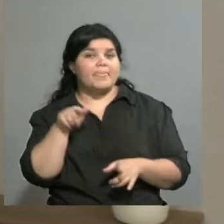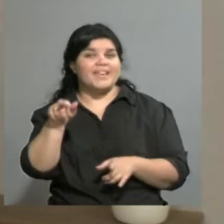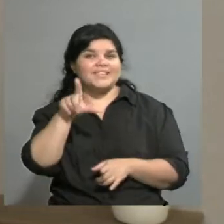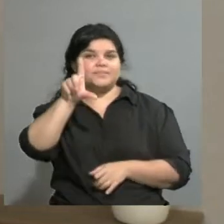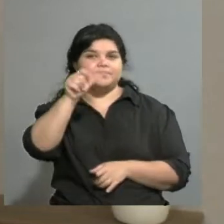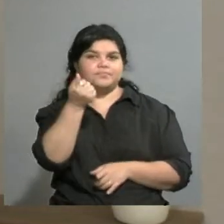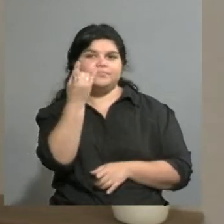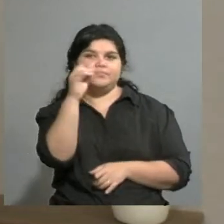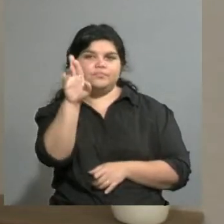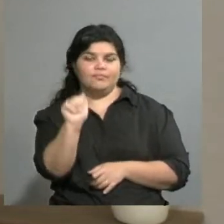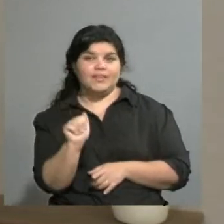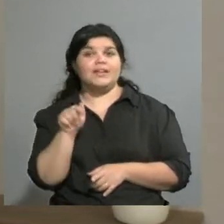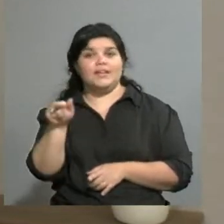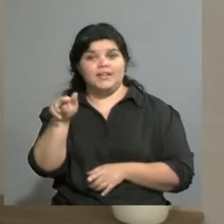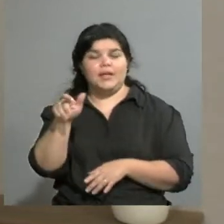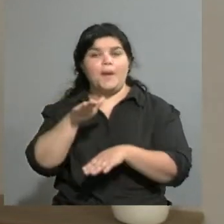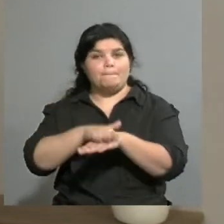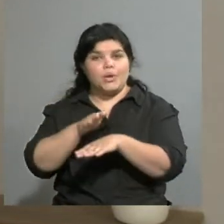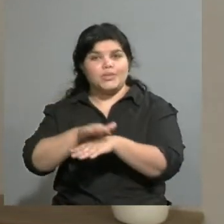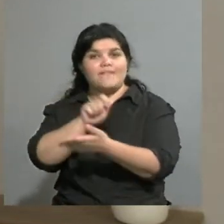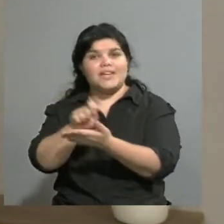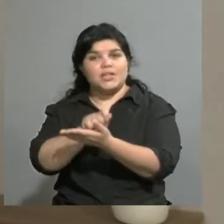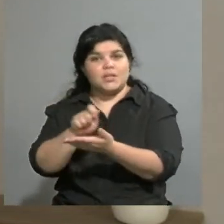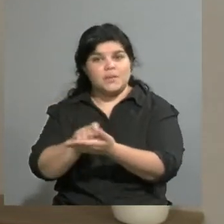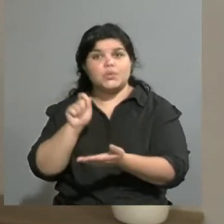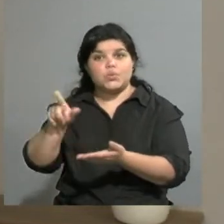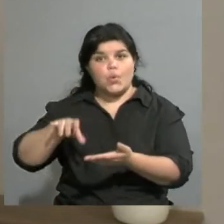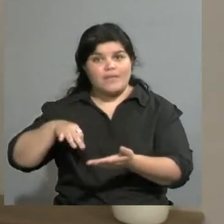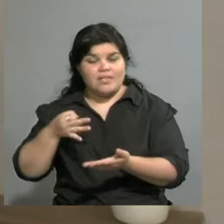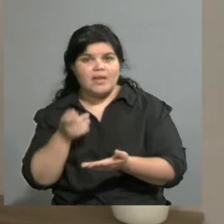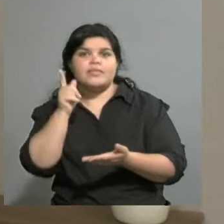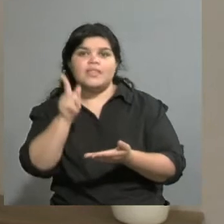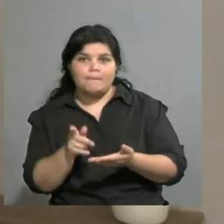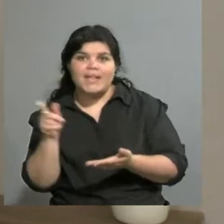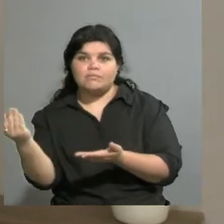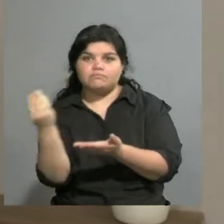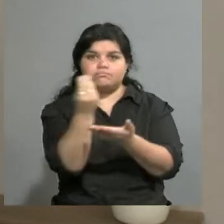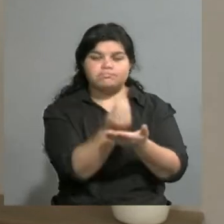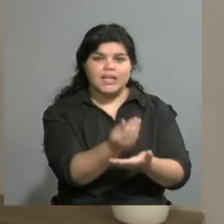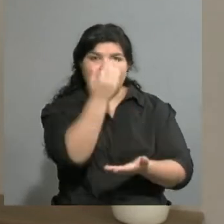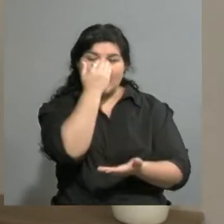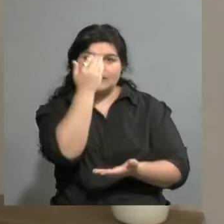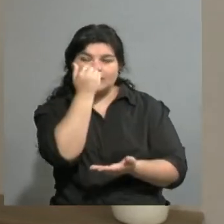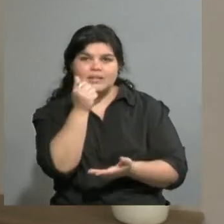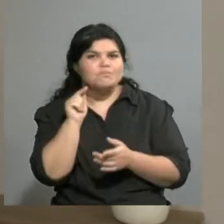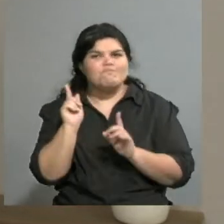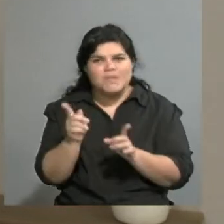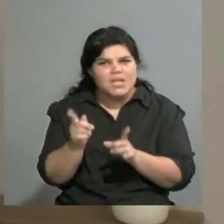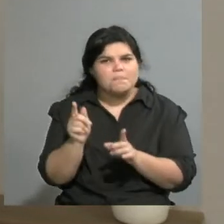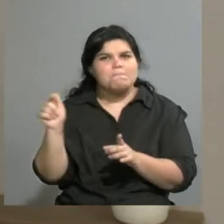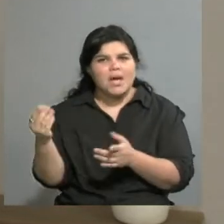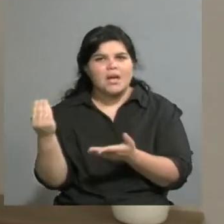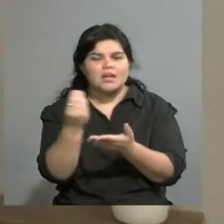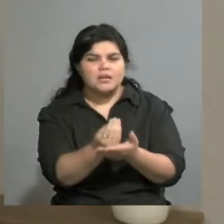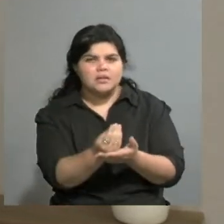protagonista de esta historia. Yo digo, llega hasta la fibra más íntima. Ustedes, digo, si lo pretendían,